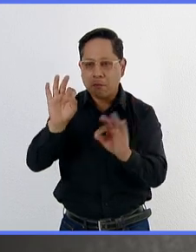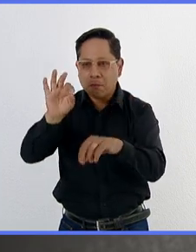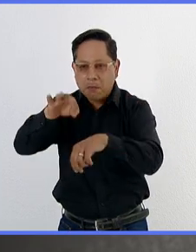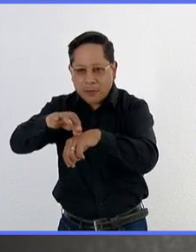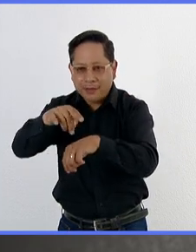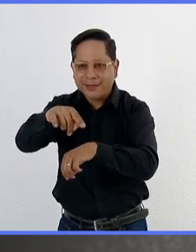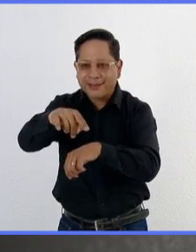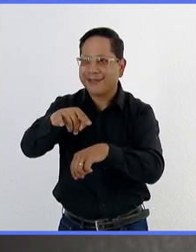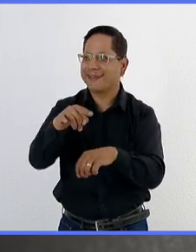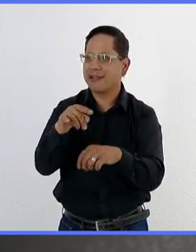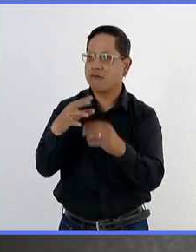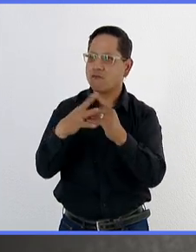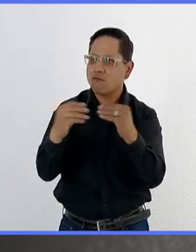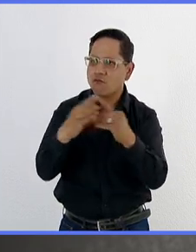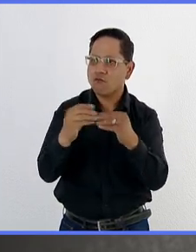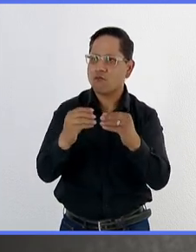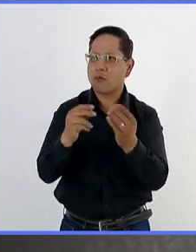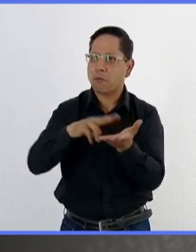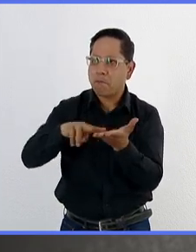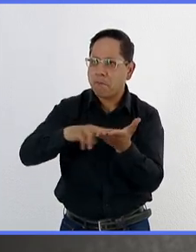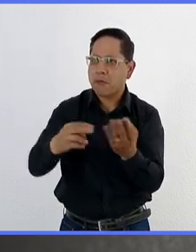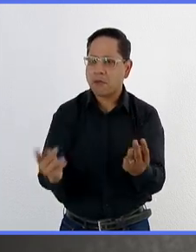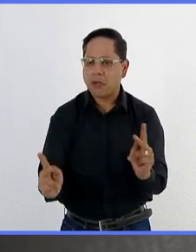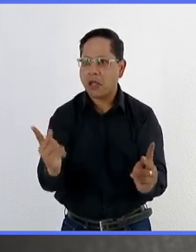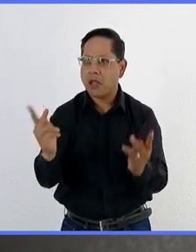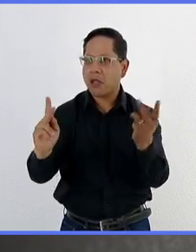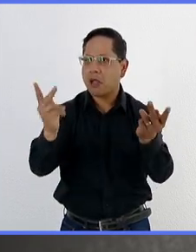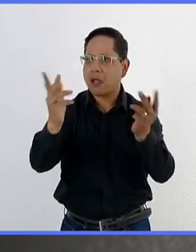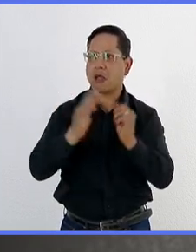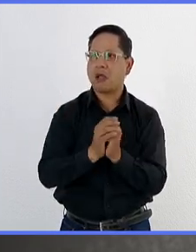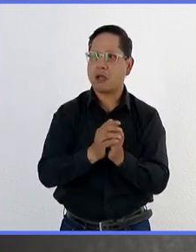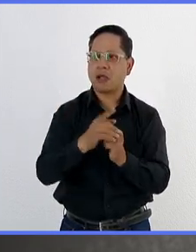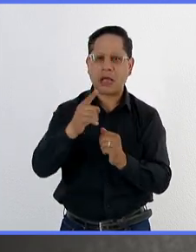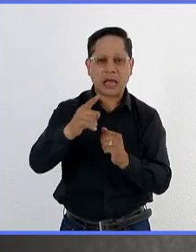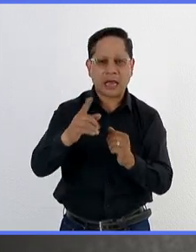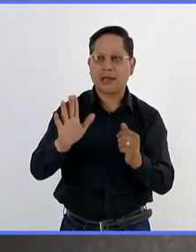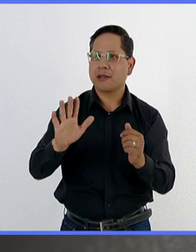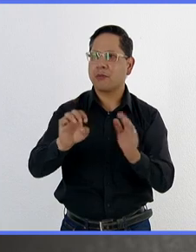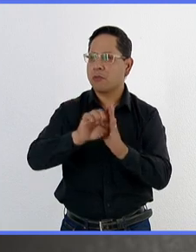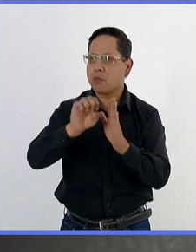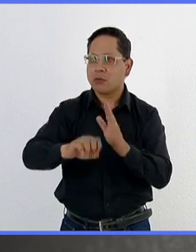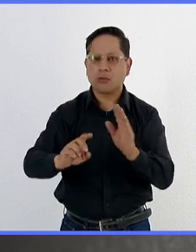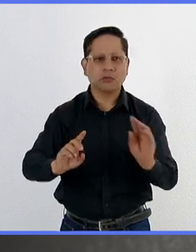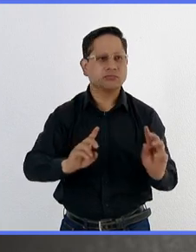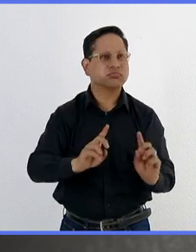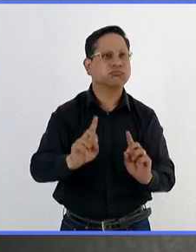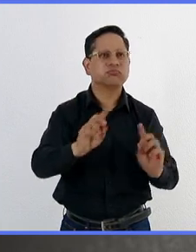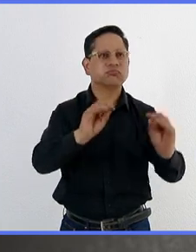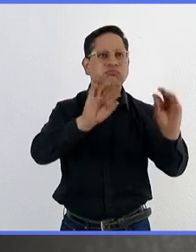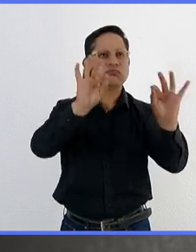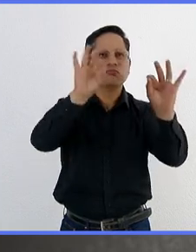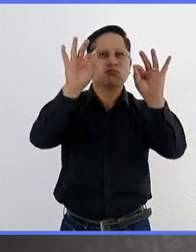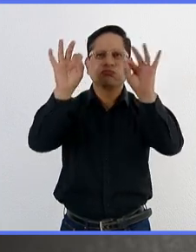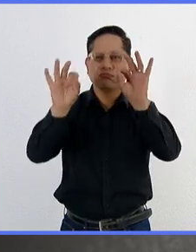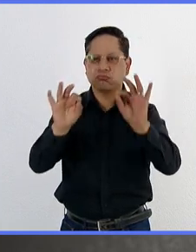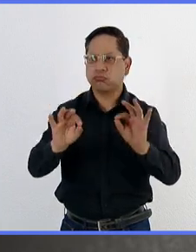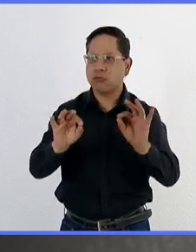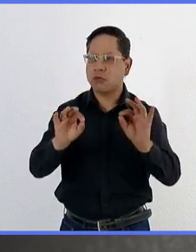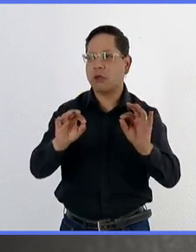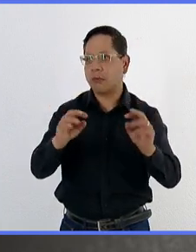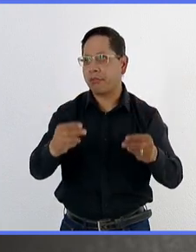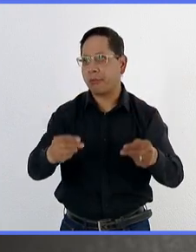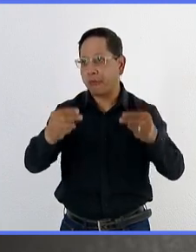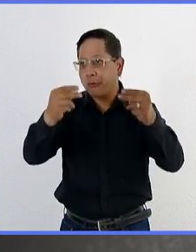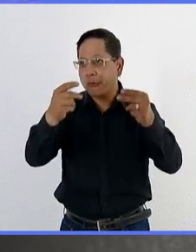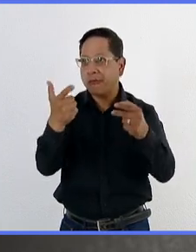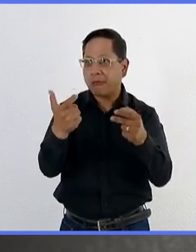frutas o hortalizas, hablamos de rutas de migración, hablamos del propio comercio que está normalizado.